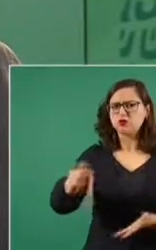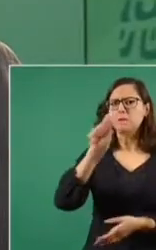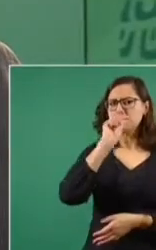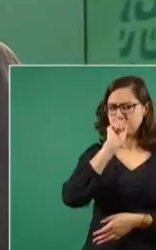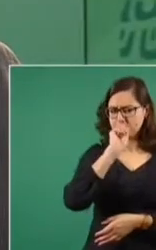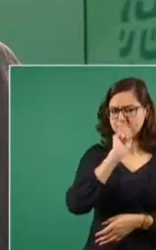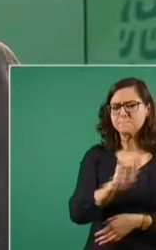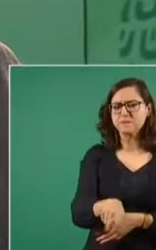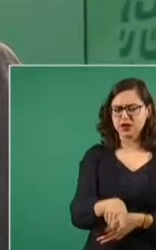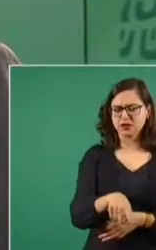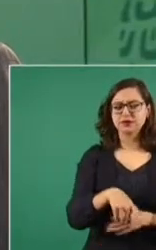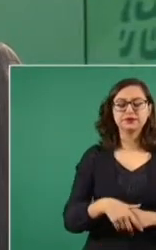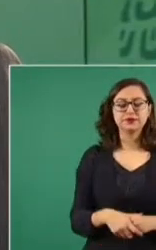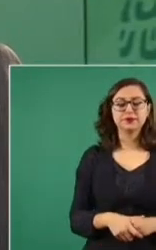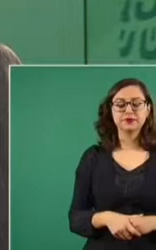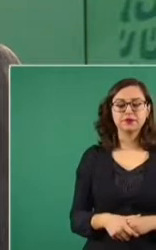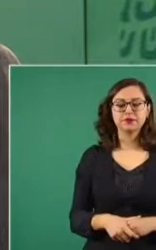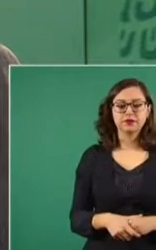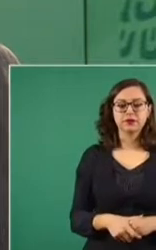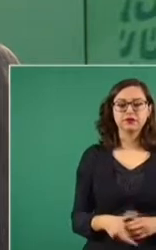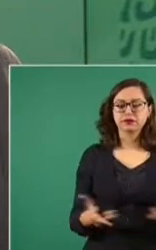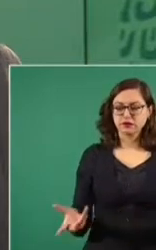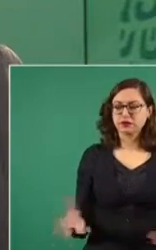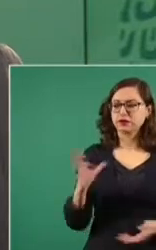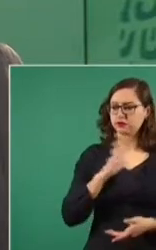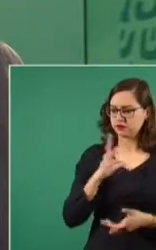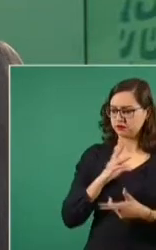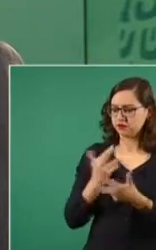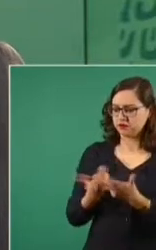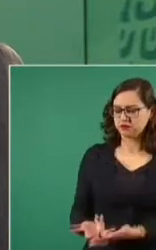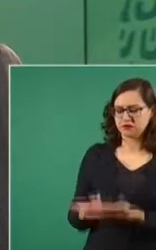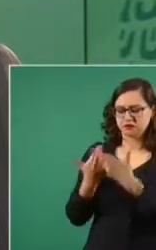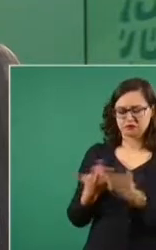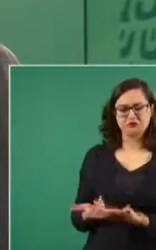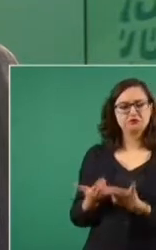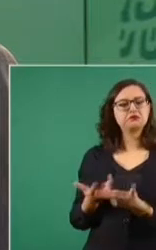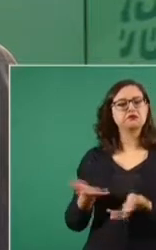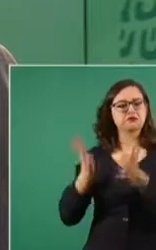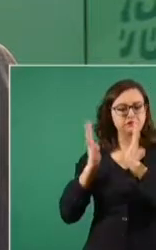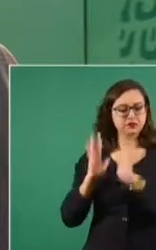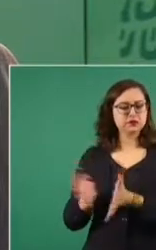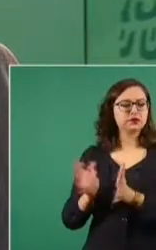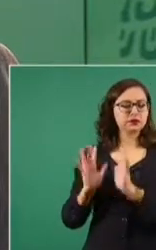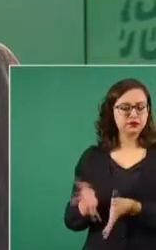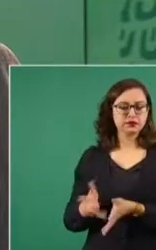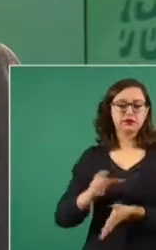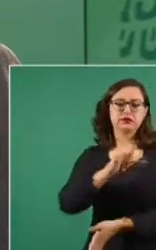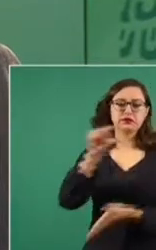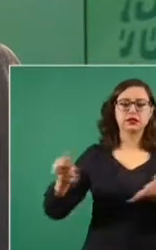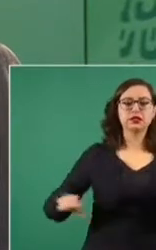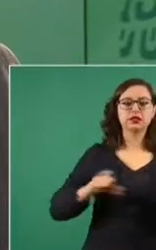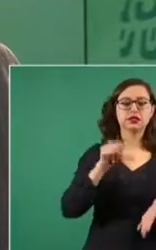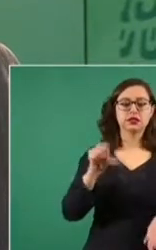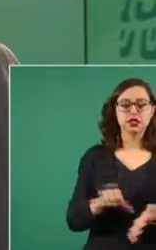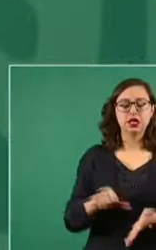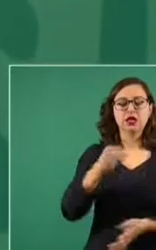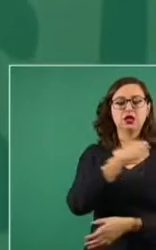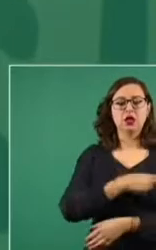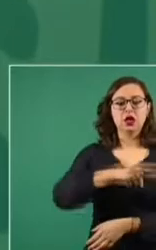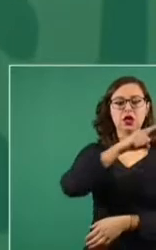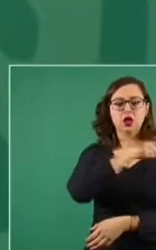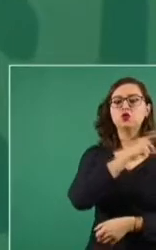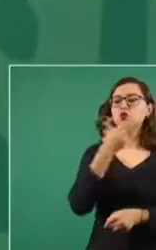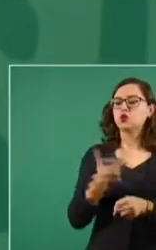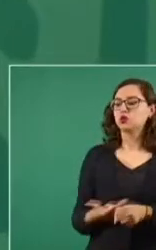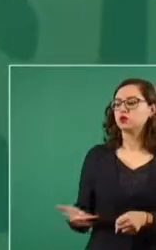de medicamentos, ya se tienen los medicamentos para los centros de salud, para los hospitales,